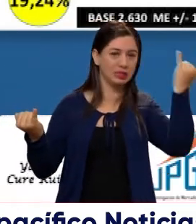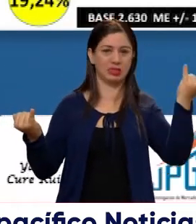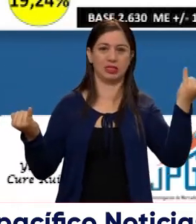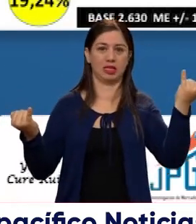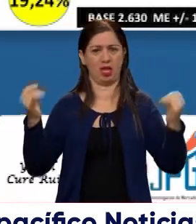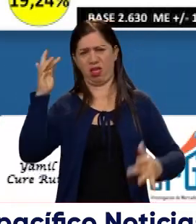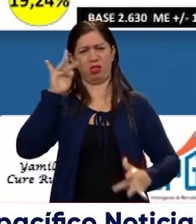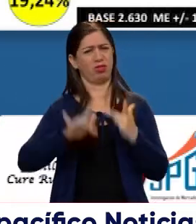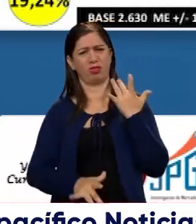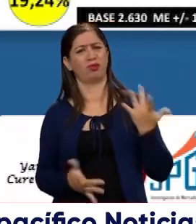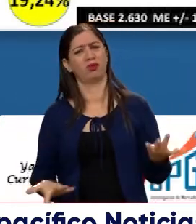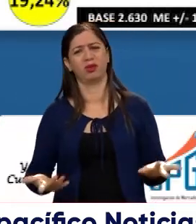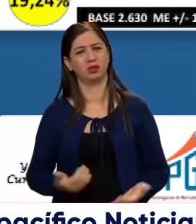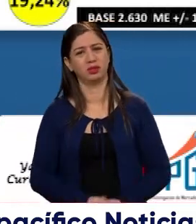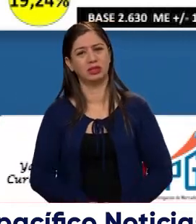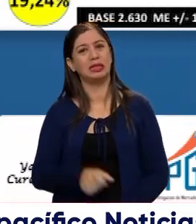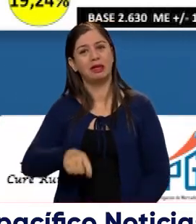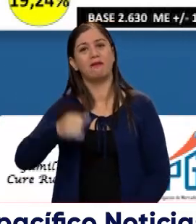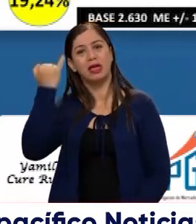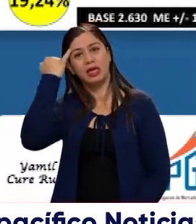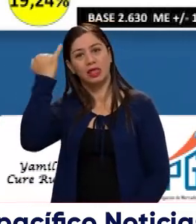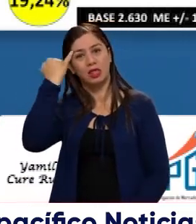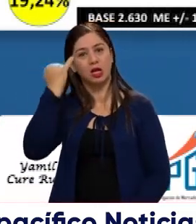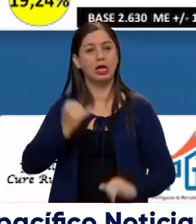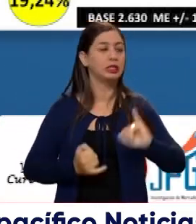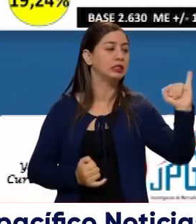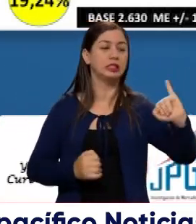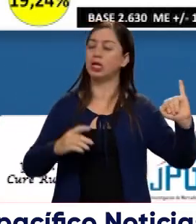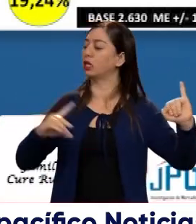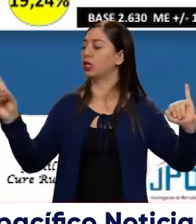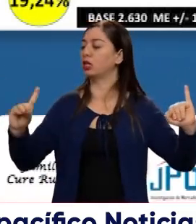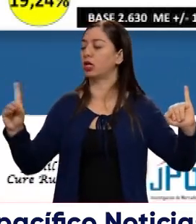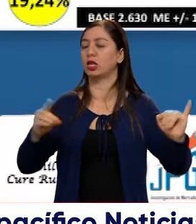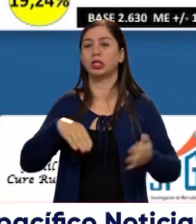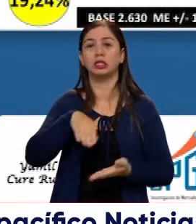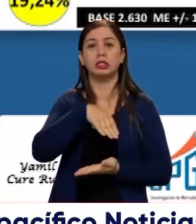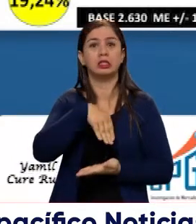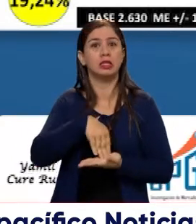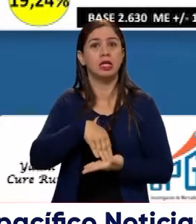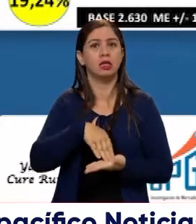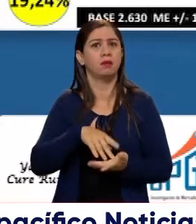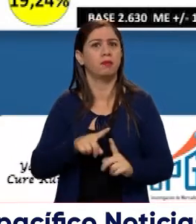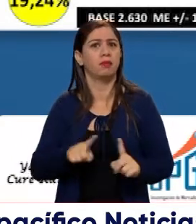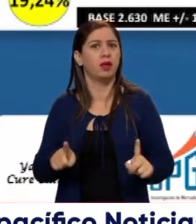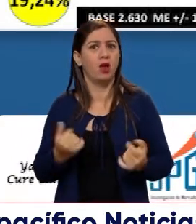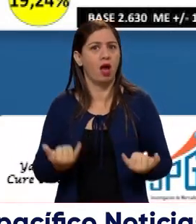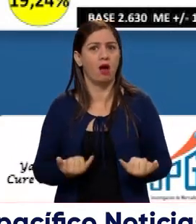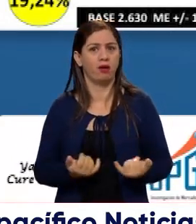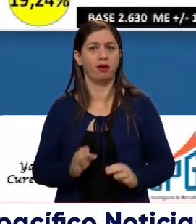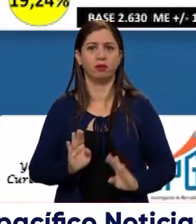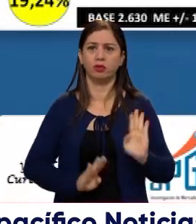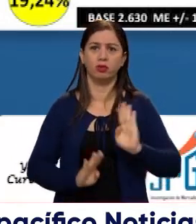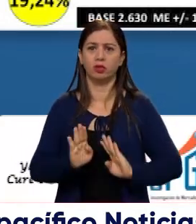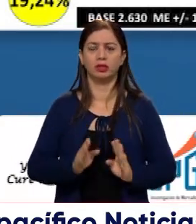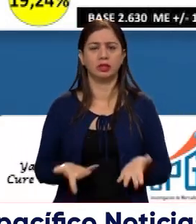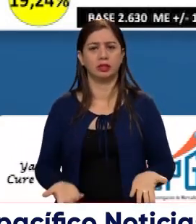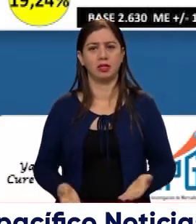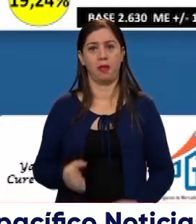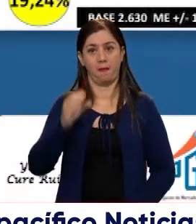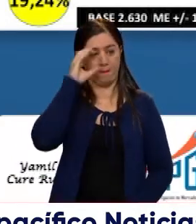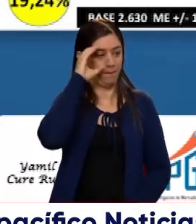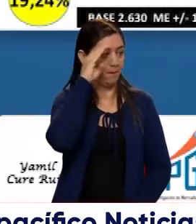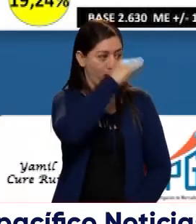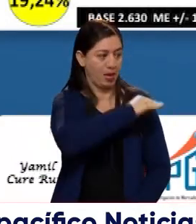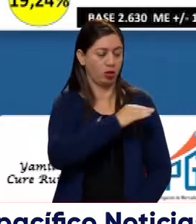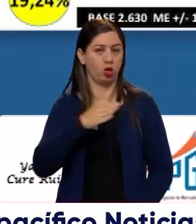no deben ser, porque debería ser ideología de izquierda e ideología de derecha o ideología de centro. Pero eso no es lo que se está enfrentando. Se está enfrentando es Petro